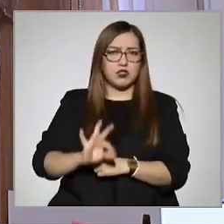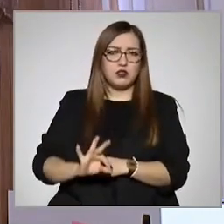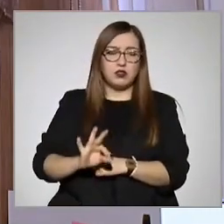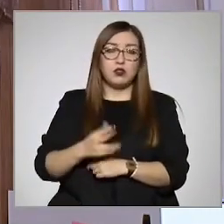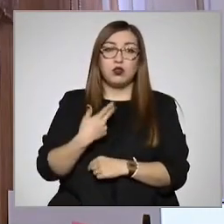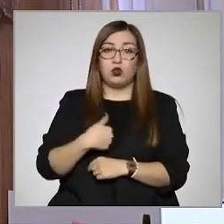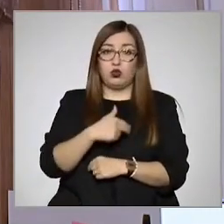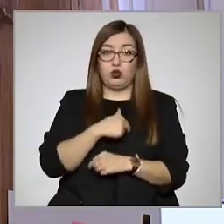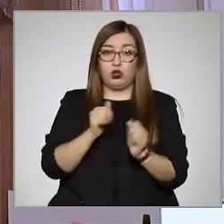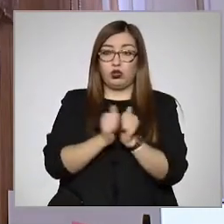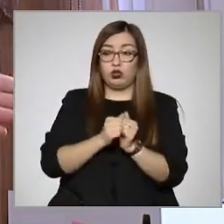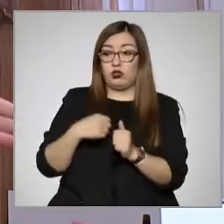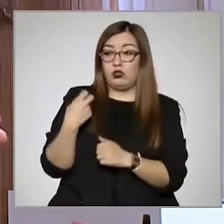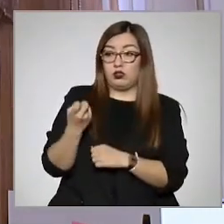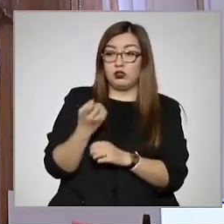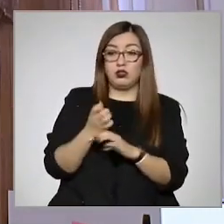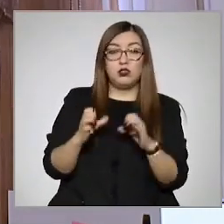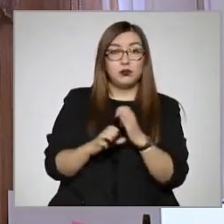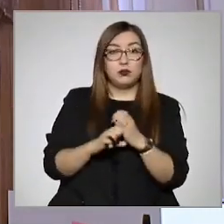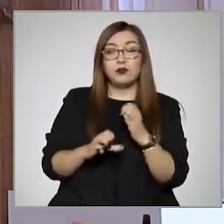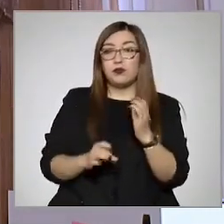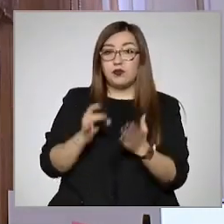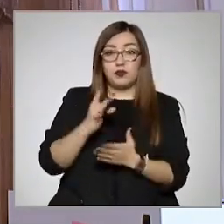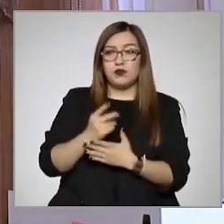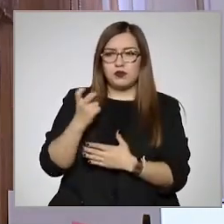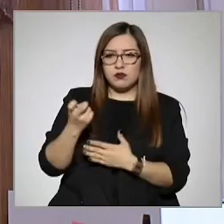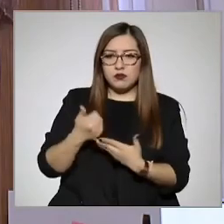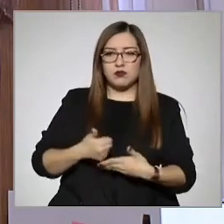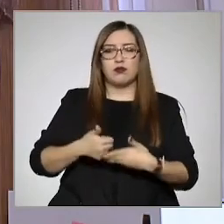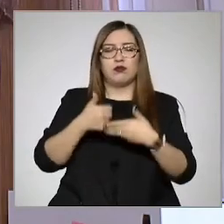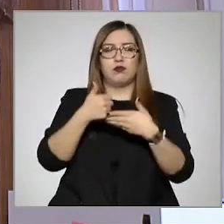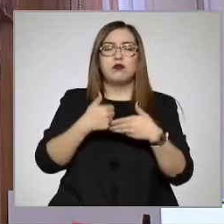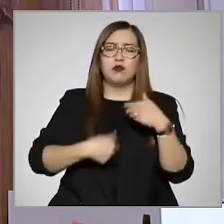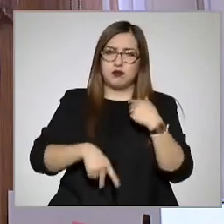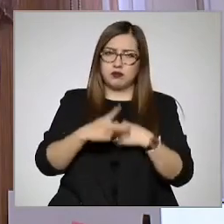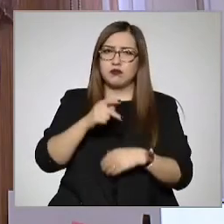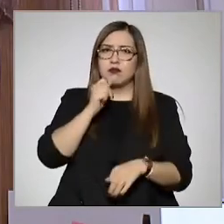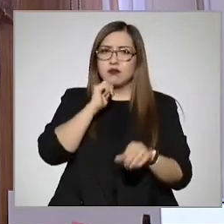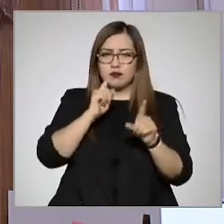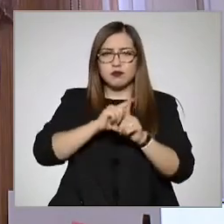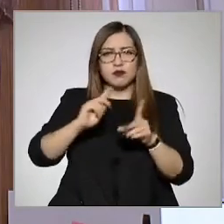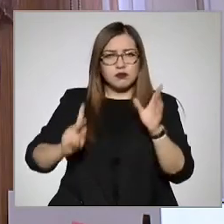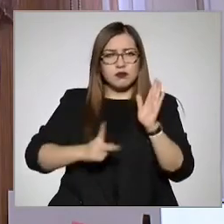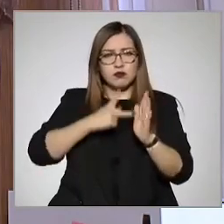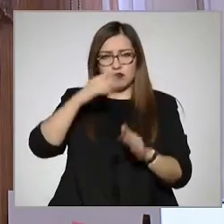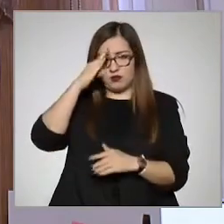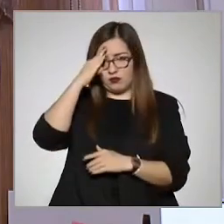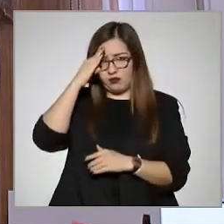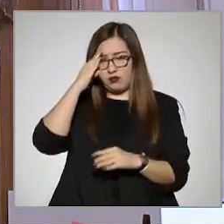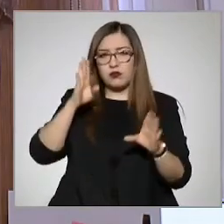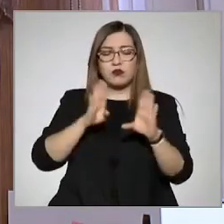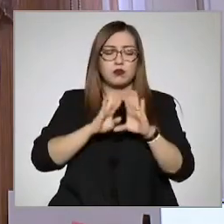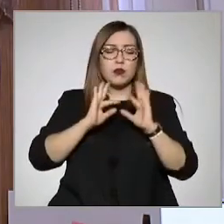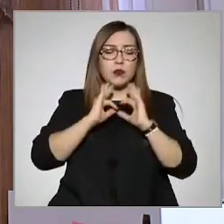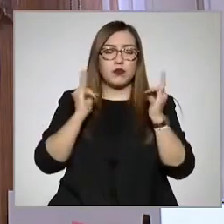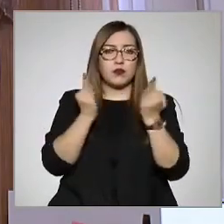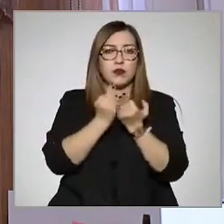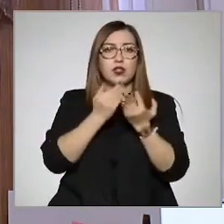Entonces nosotros con los signos y síntomas es el único guía que tenemos, pero volviendo a tomar en consideración el método